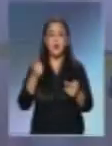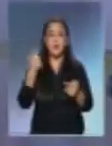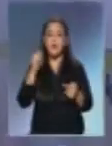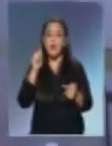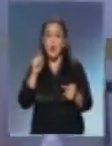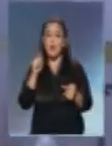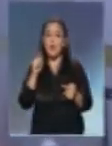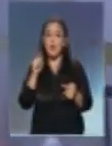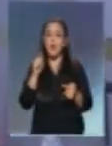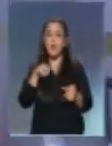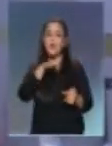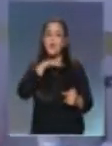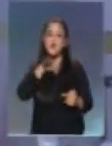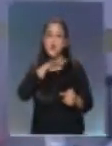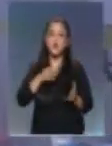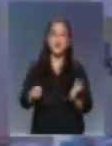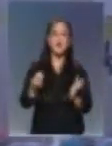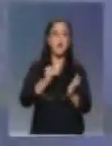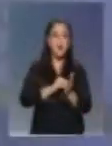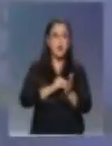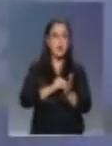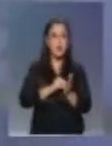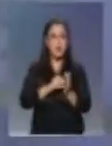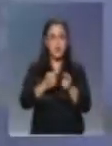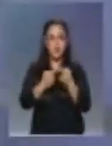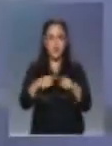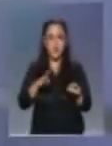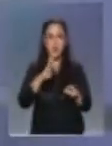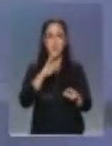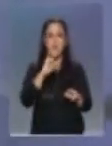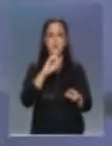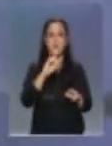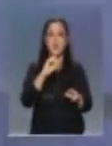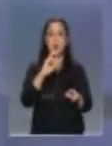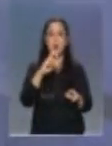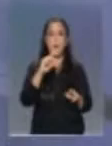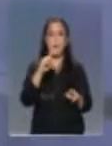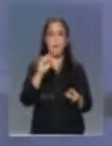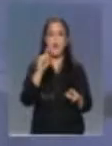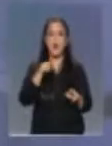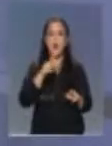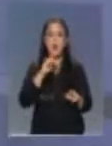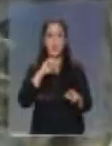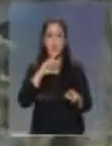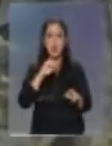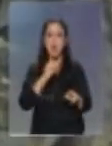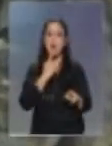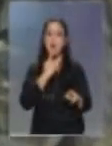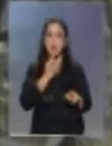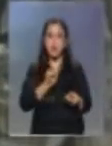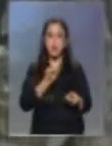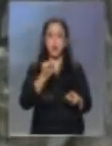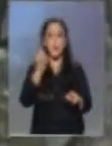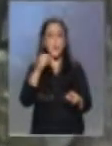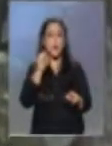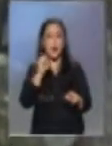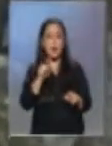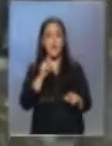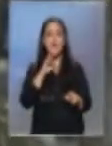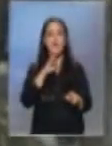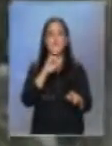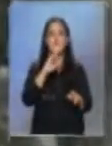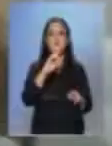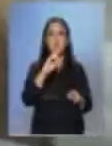aplicaciones que a este bioplástico duro, y que tiene una propiedad que es fundamental, que es biodegradable,